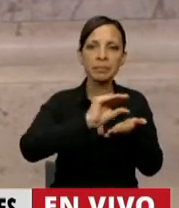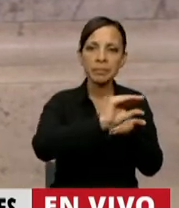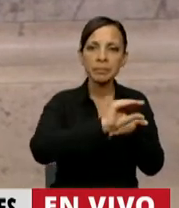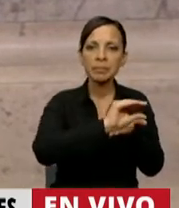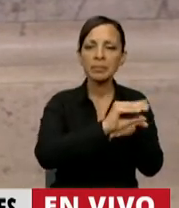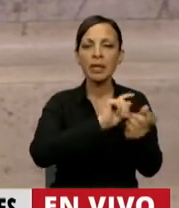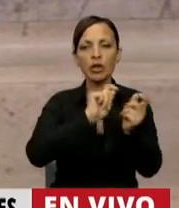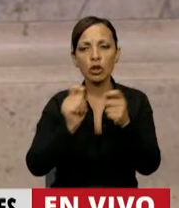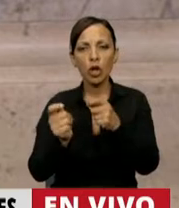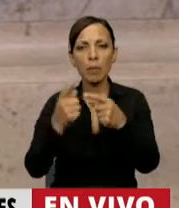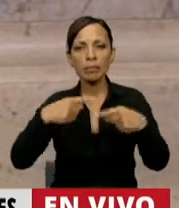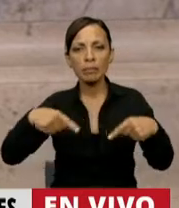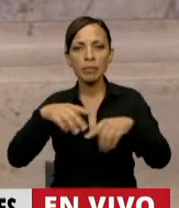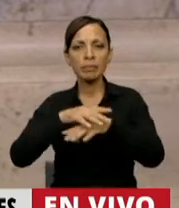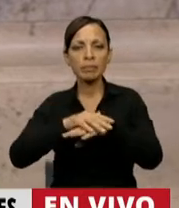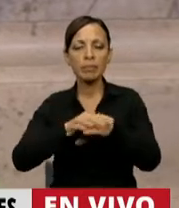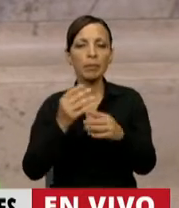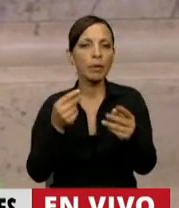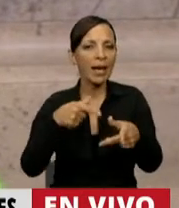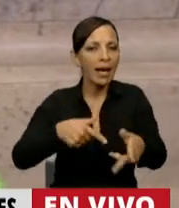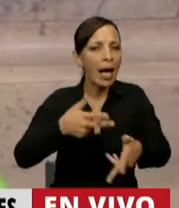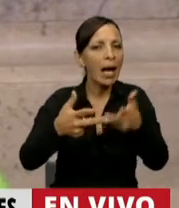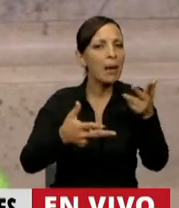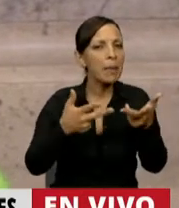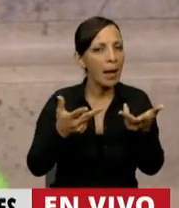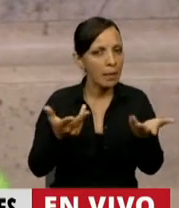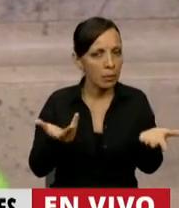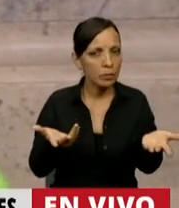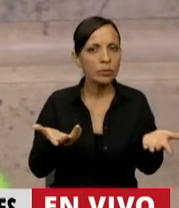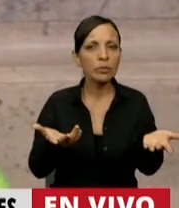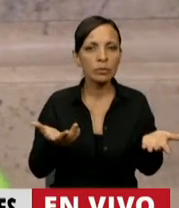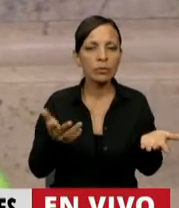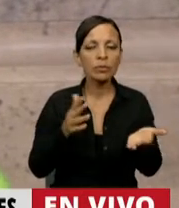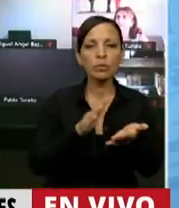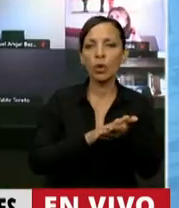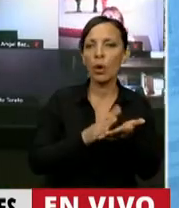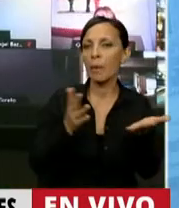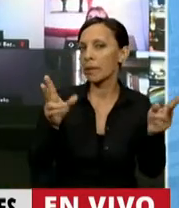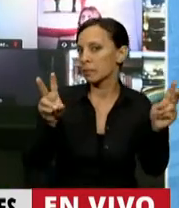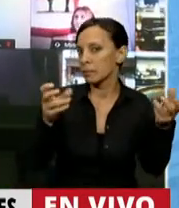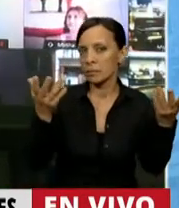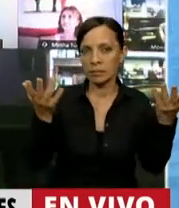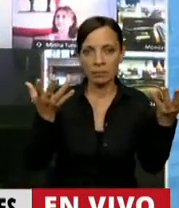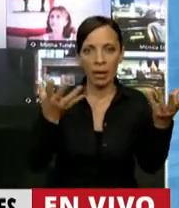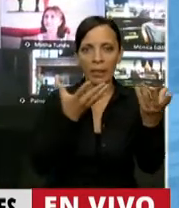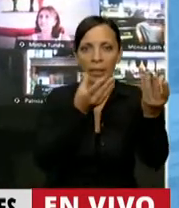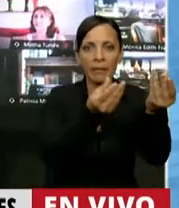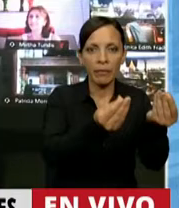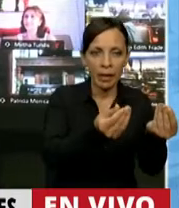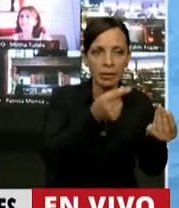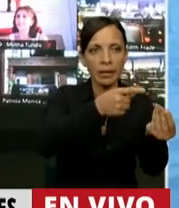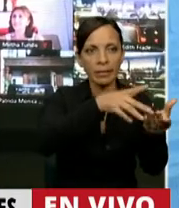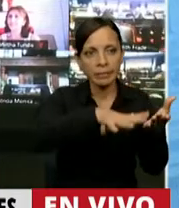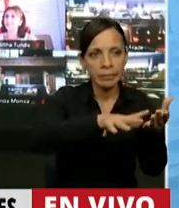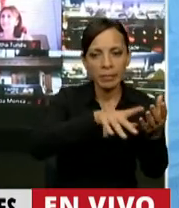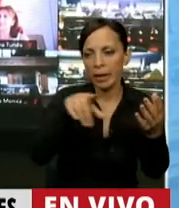Porque acá se ha mencionado la cuestión de que la defensa de tal jurisdicción,